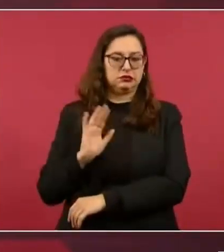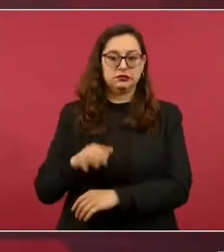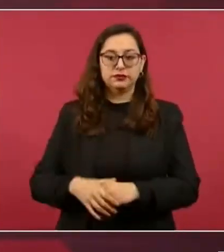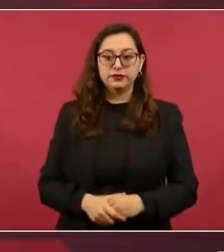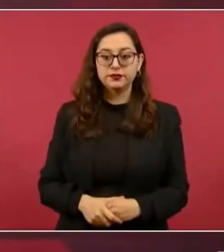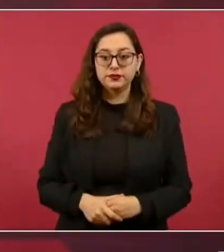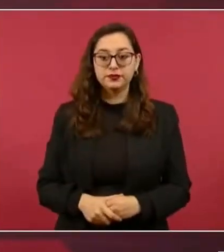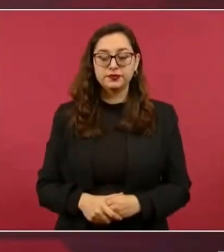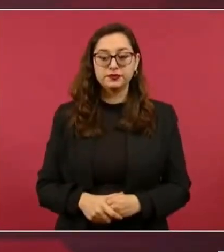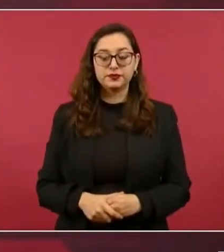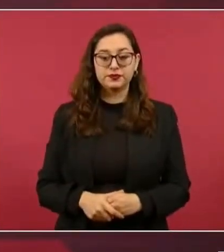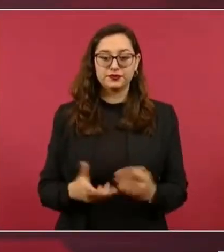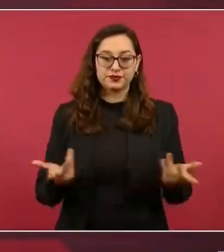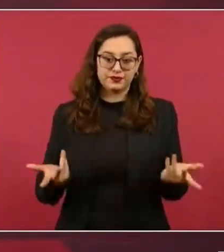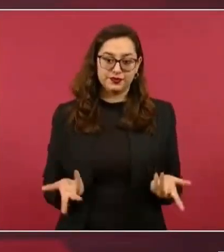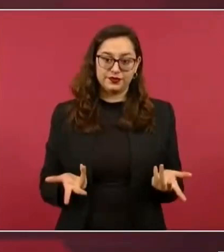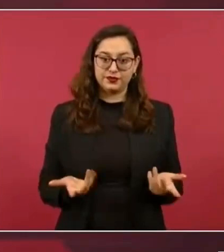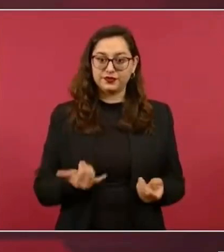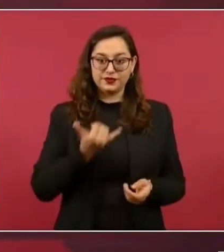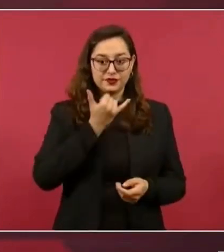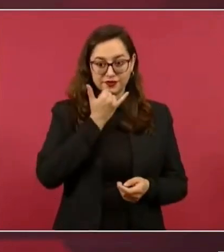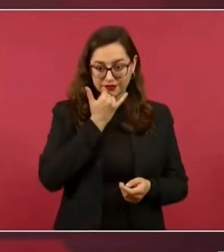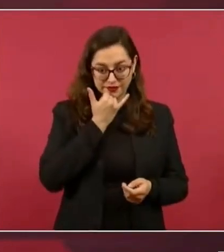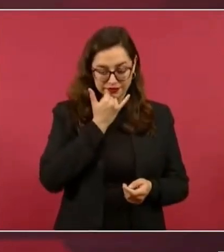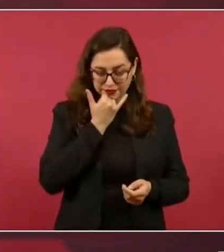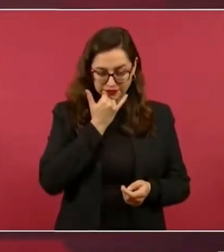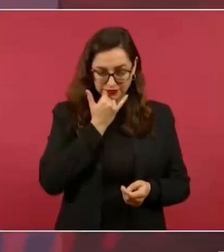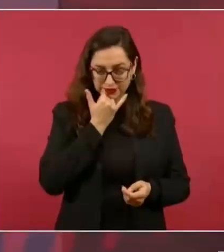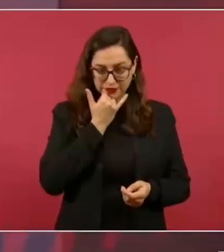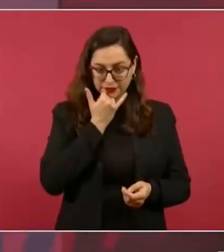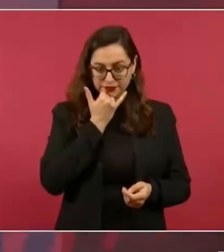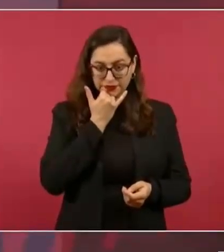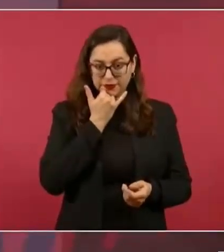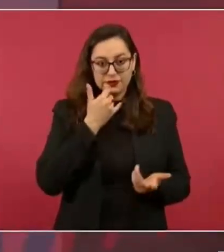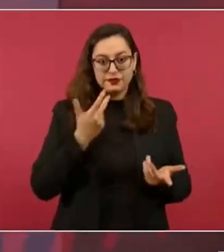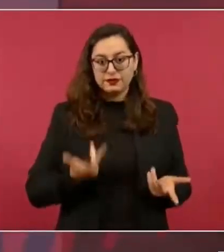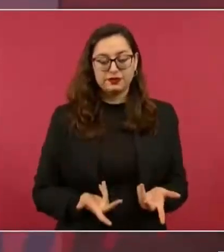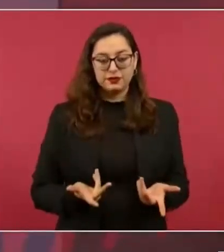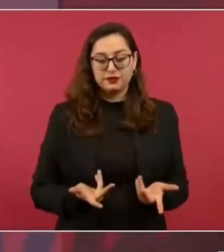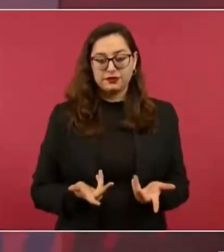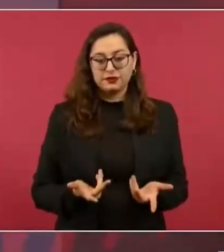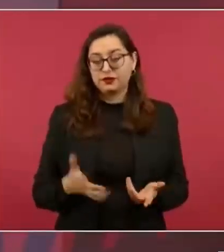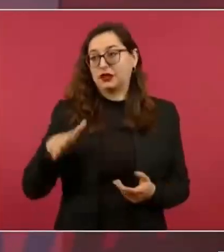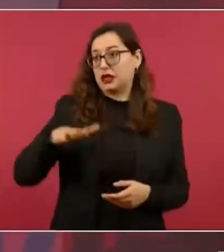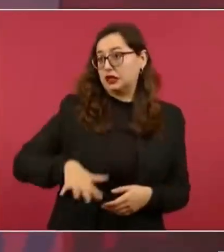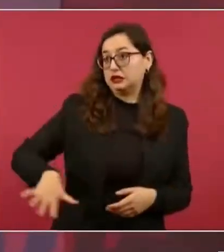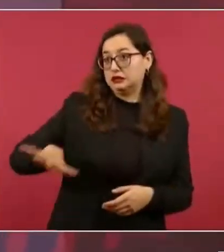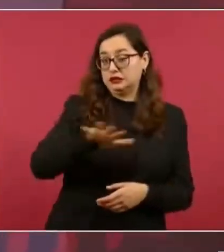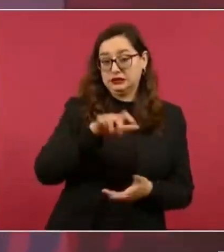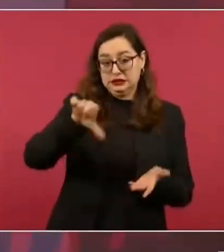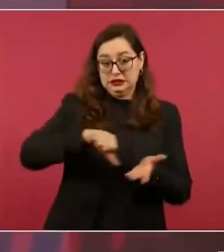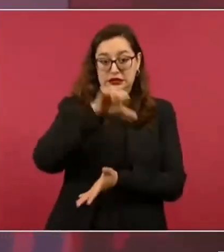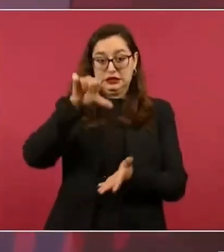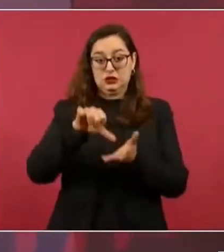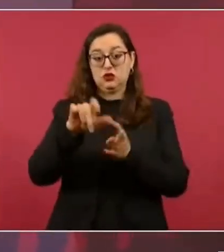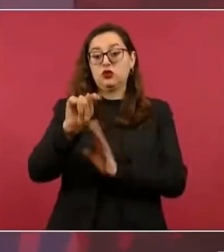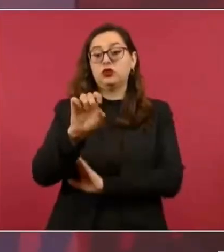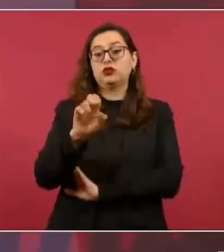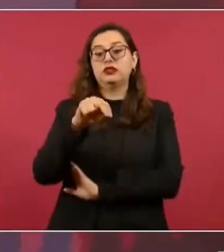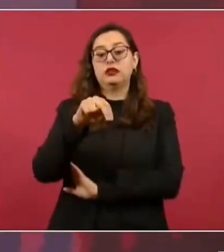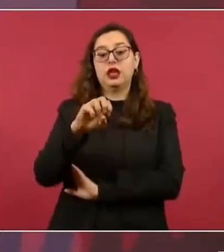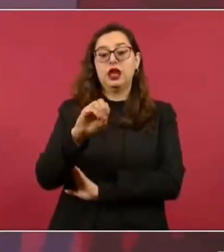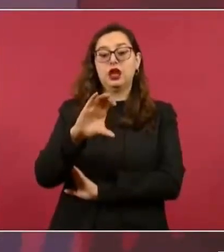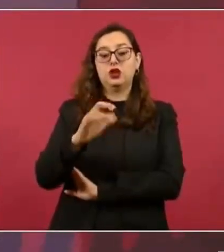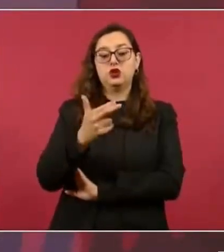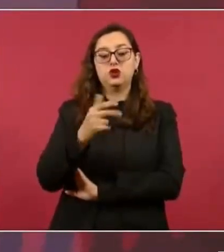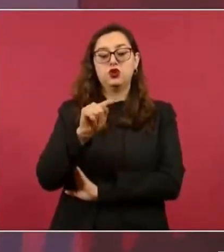inició cuando se fundó Tenochtitlan, 200